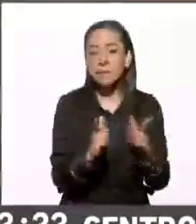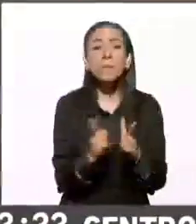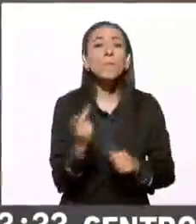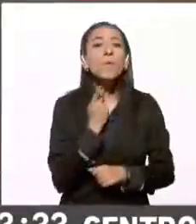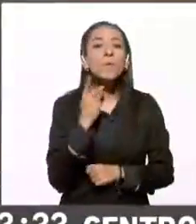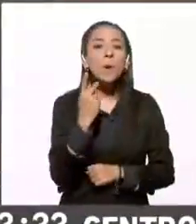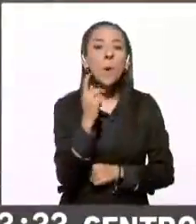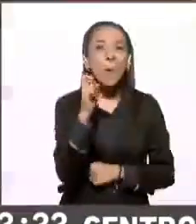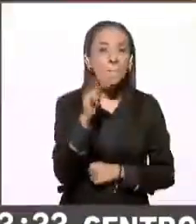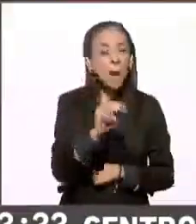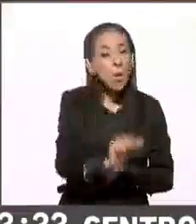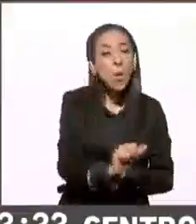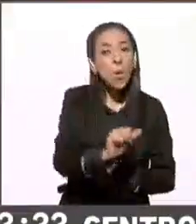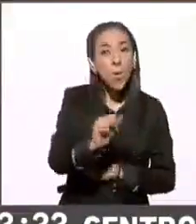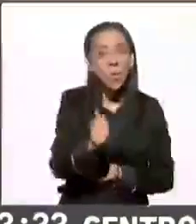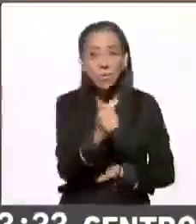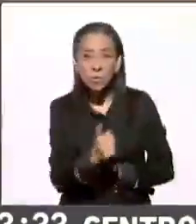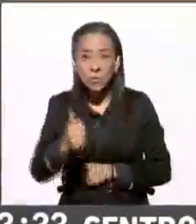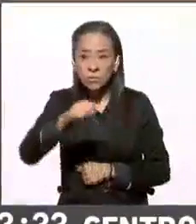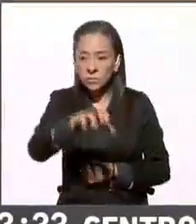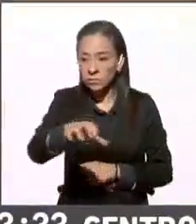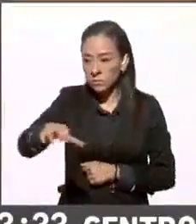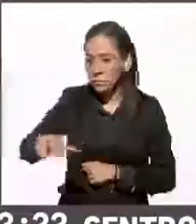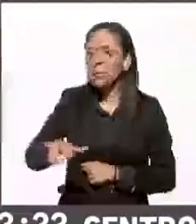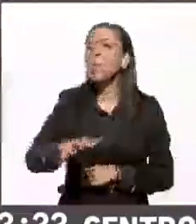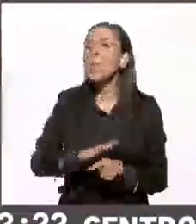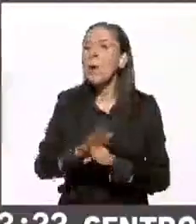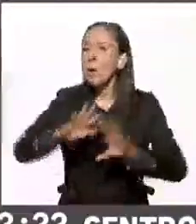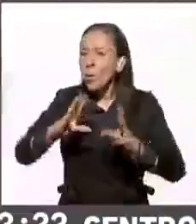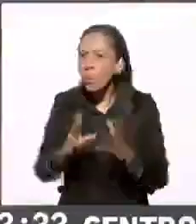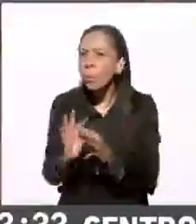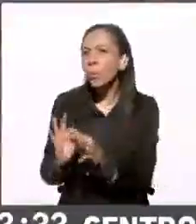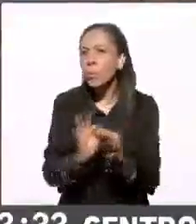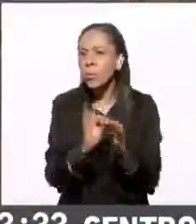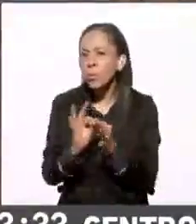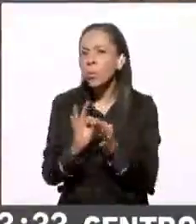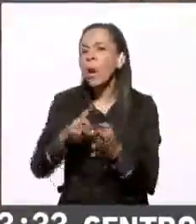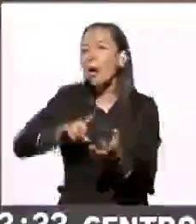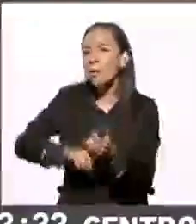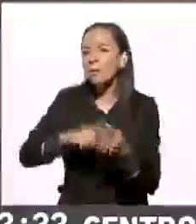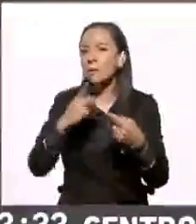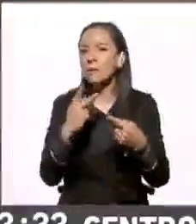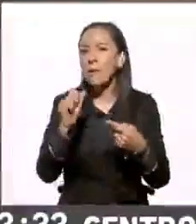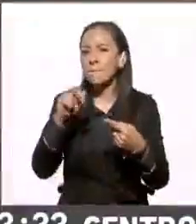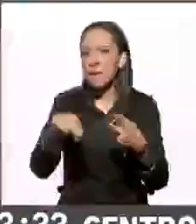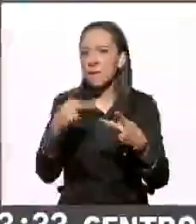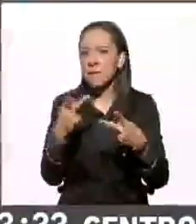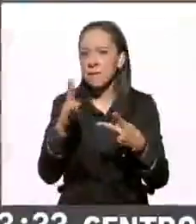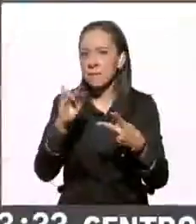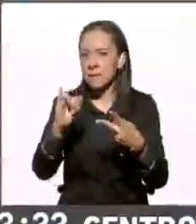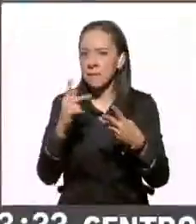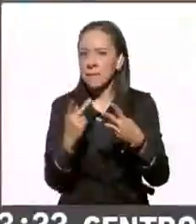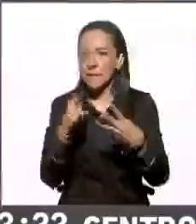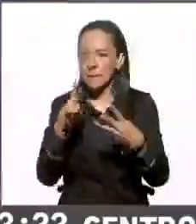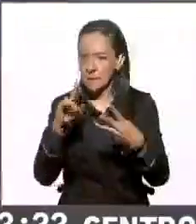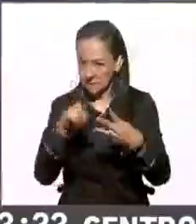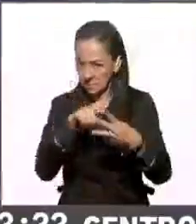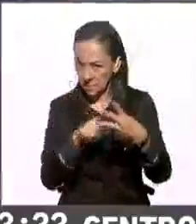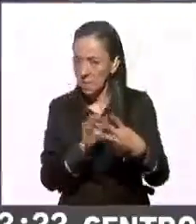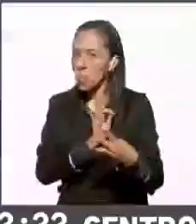de que otros seis distritos electorales los ganaría la coalición PAN-PRI-PRD, un